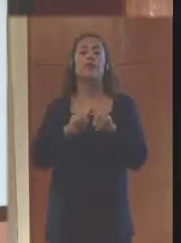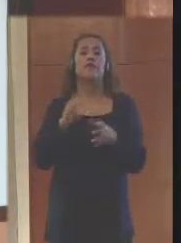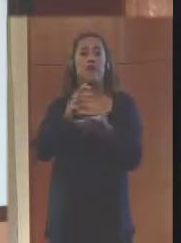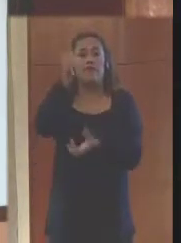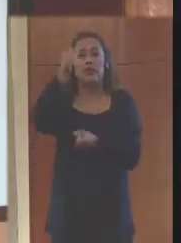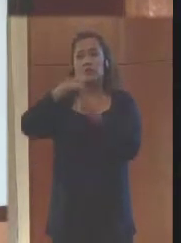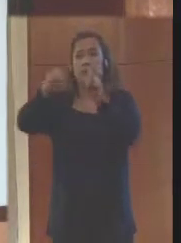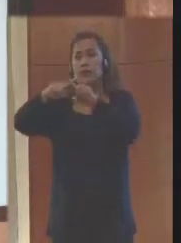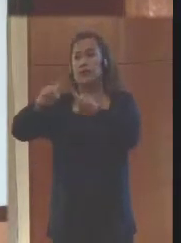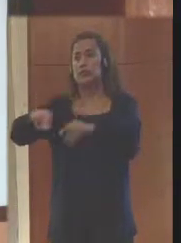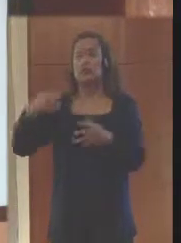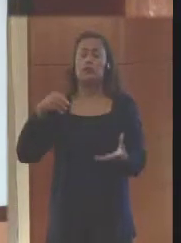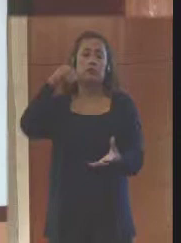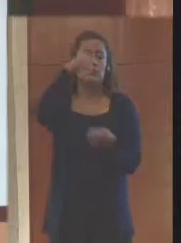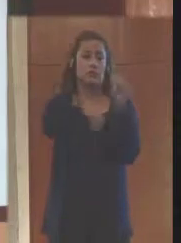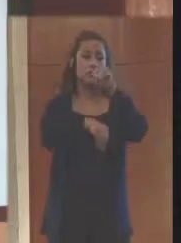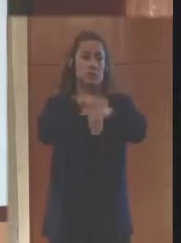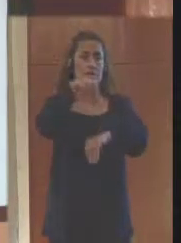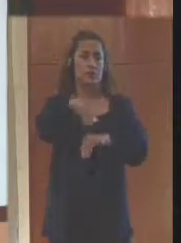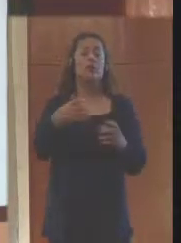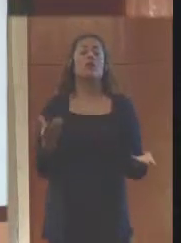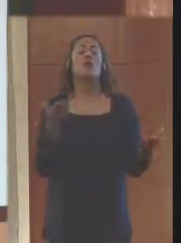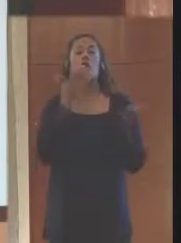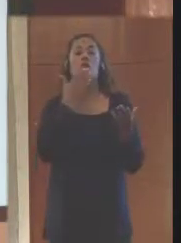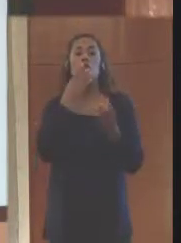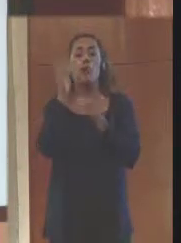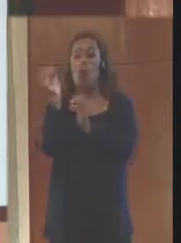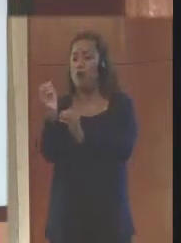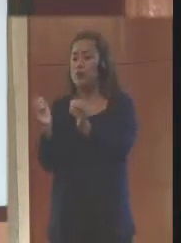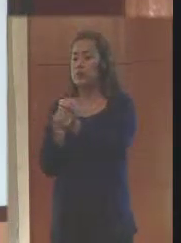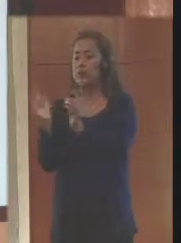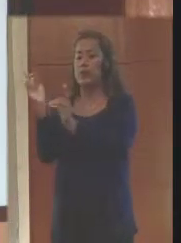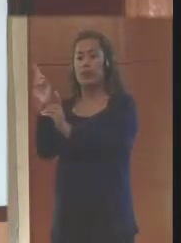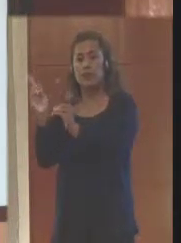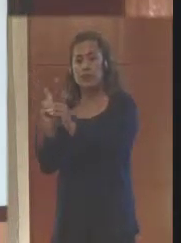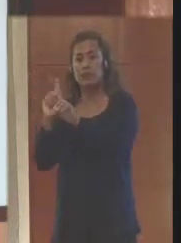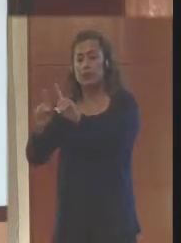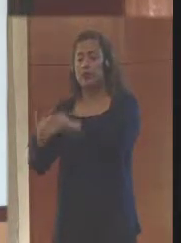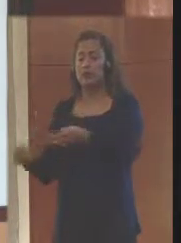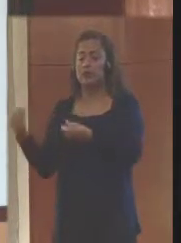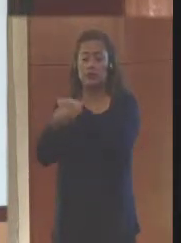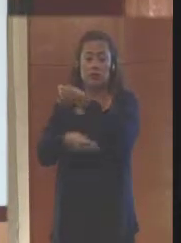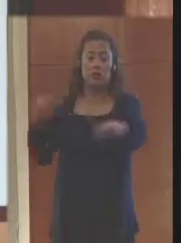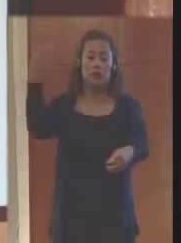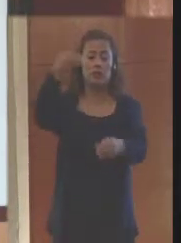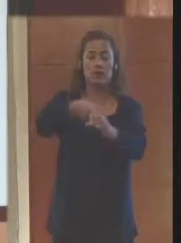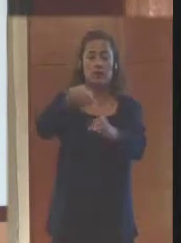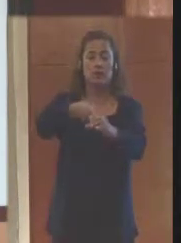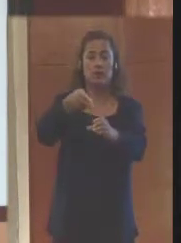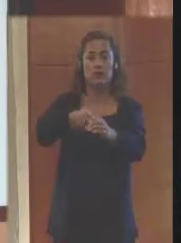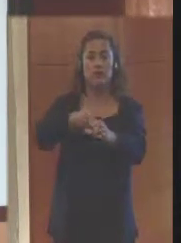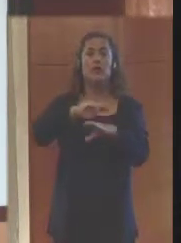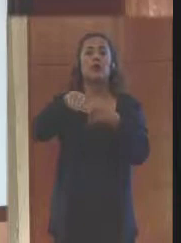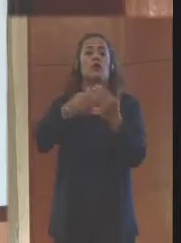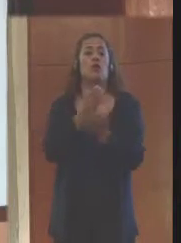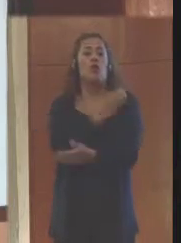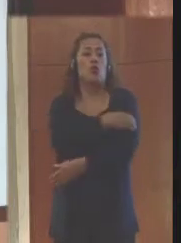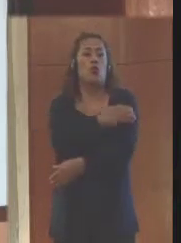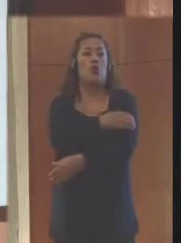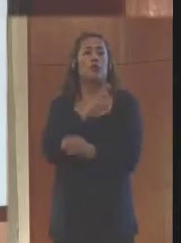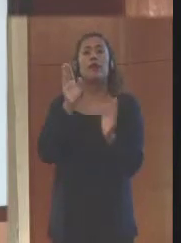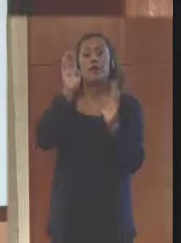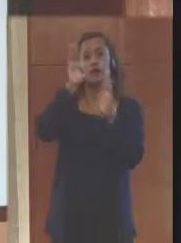de Municipios y Departamentos y la representación de la Academia. Entonces dentro de este Comité Nacional de